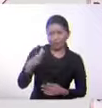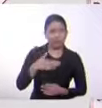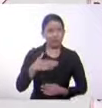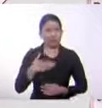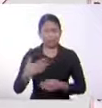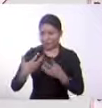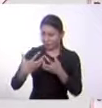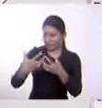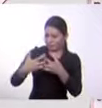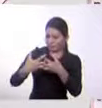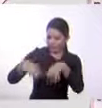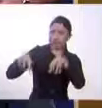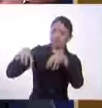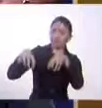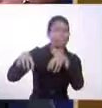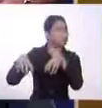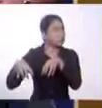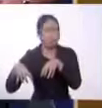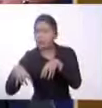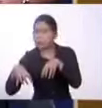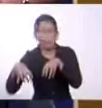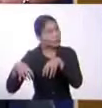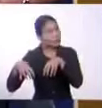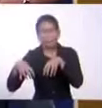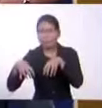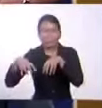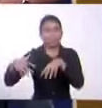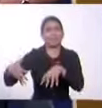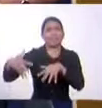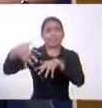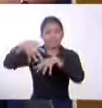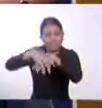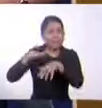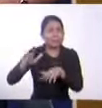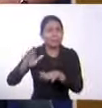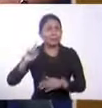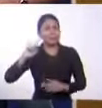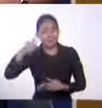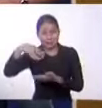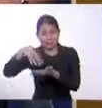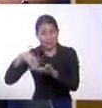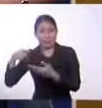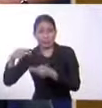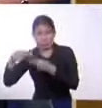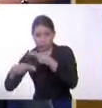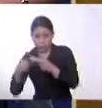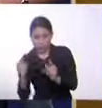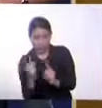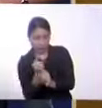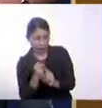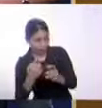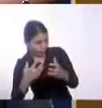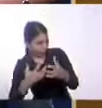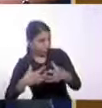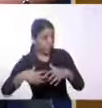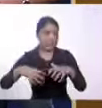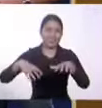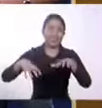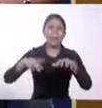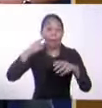otra especie. No, nosotros somos origen, somos producto de los pueblos ancestrales. Entonces, es muy necesario destacar